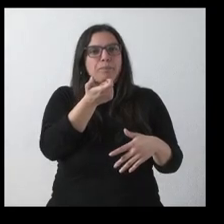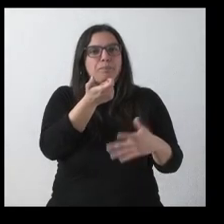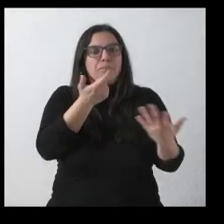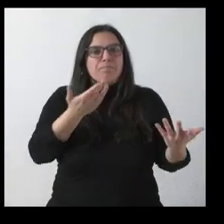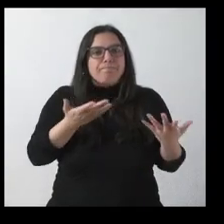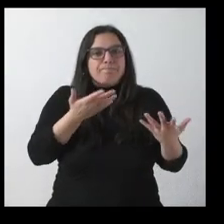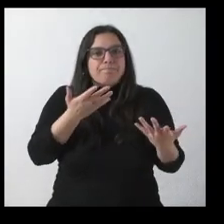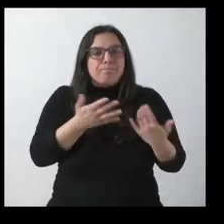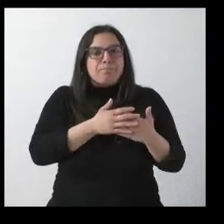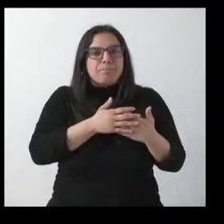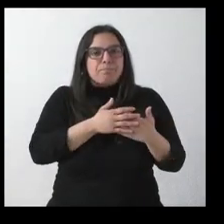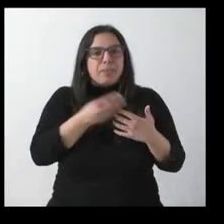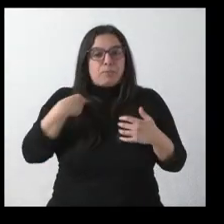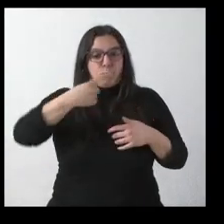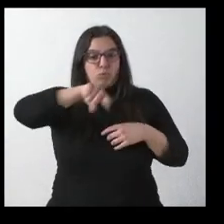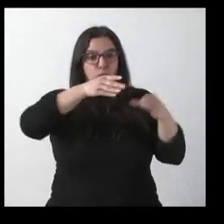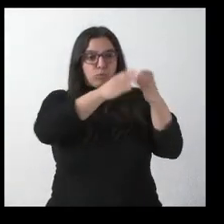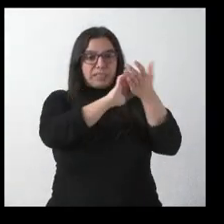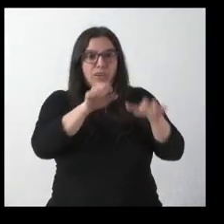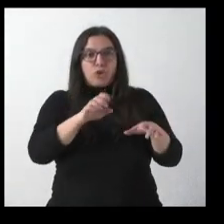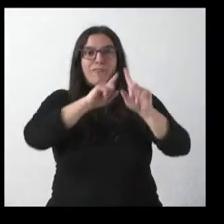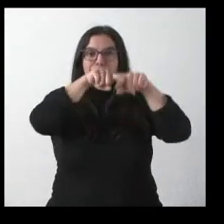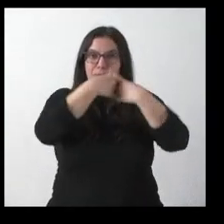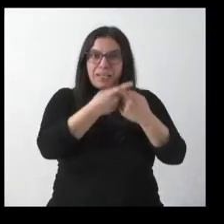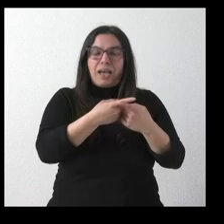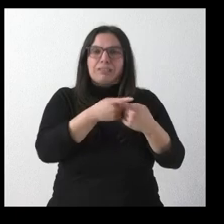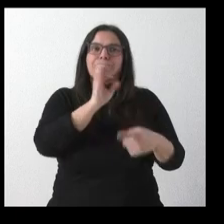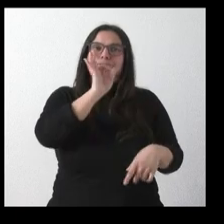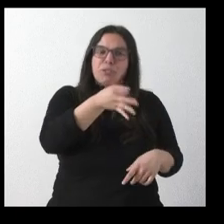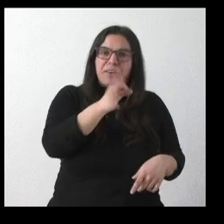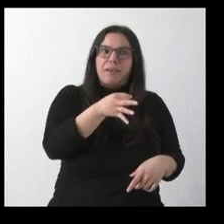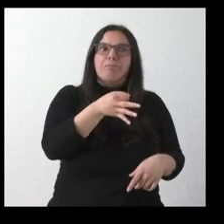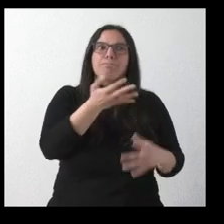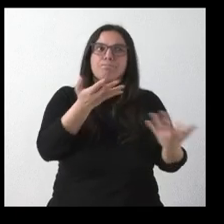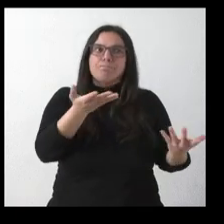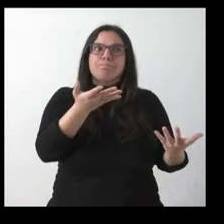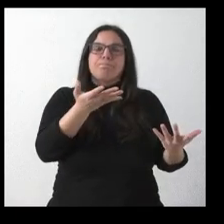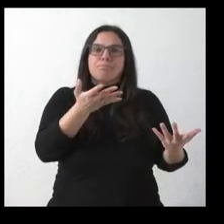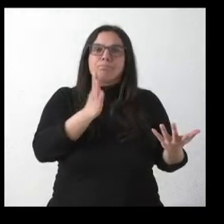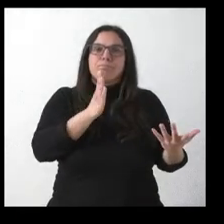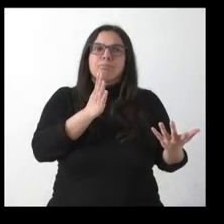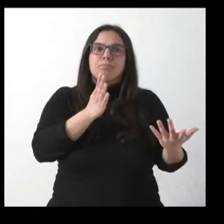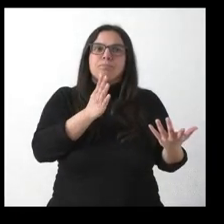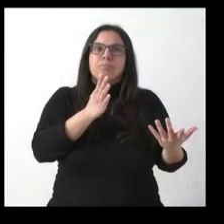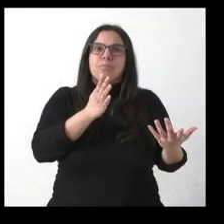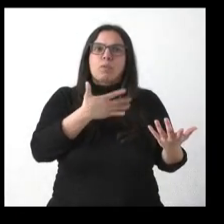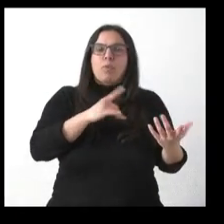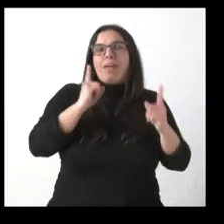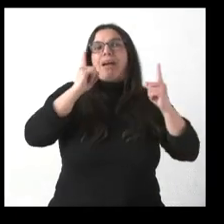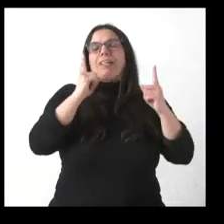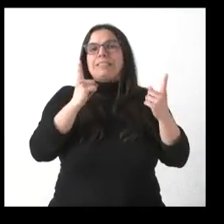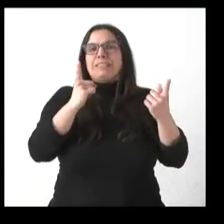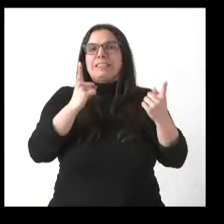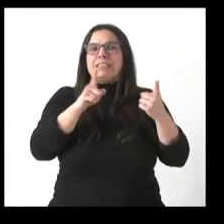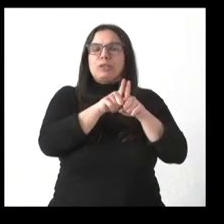serían, desde el punto de vista de la Junta, las familias que sí que es cierto que estarían más enfocadas a que… algún caso en el que